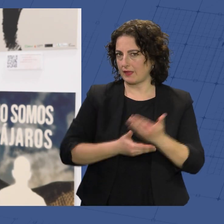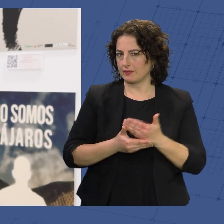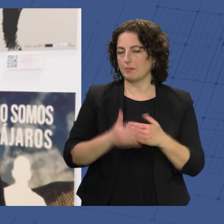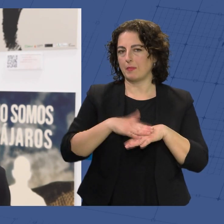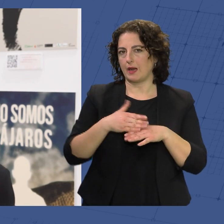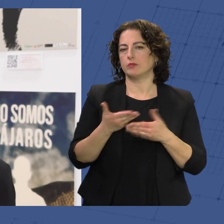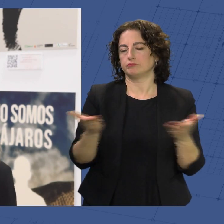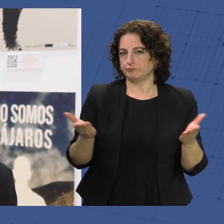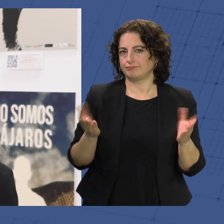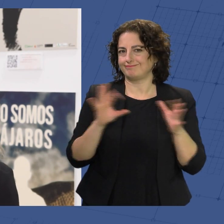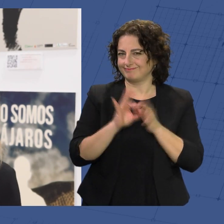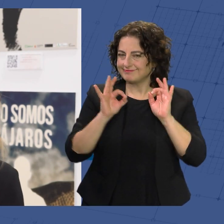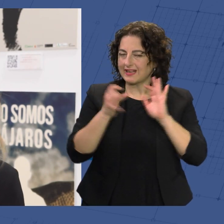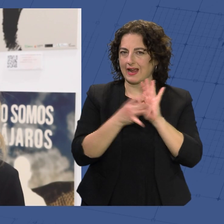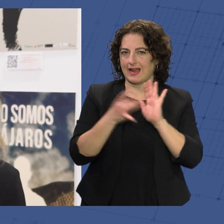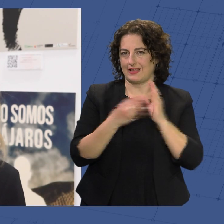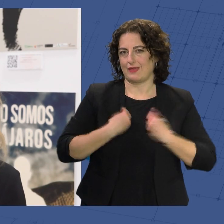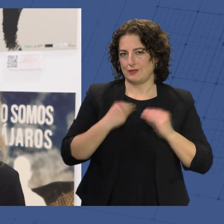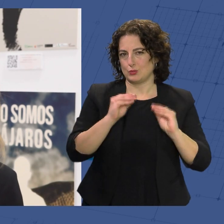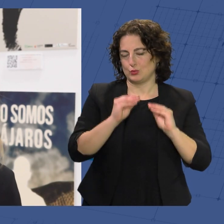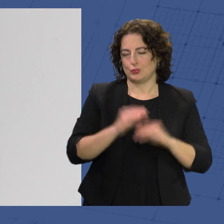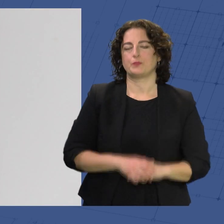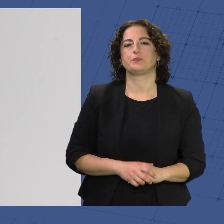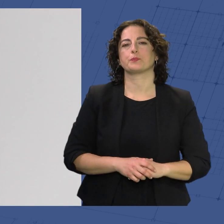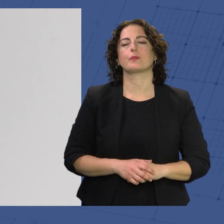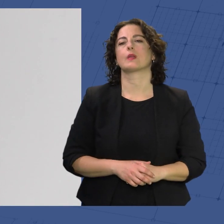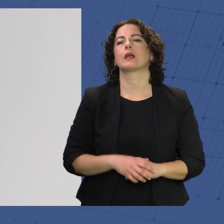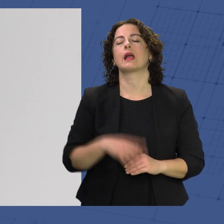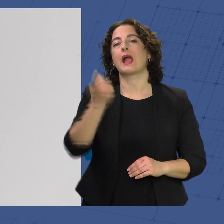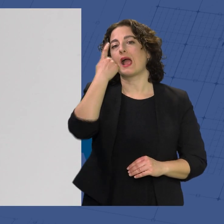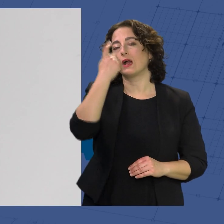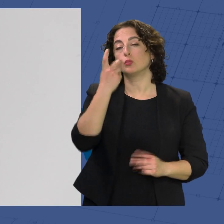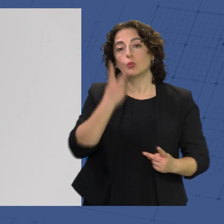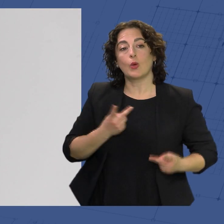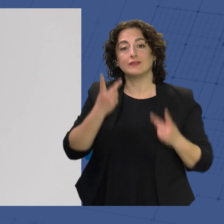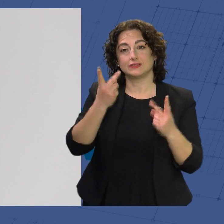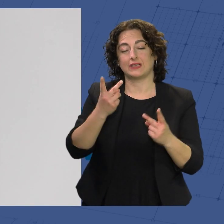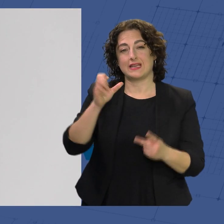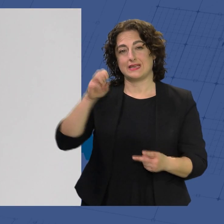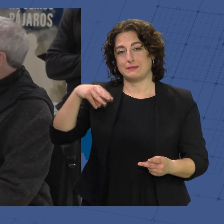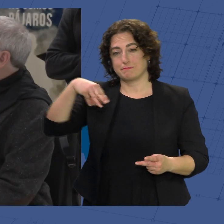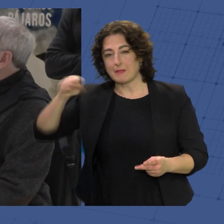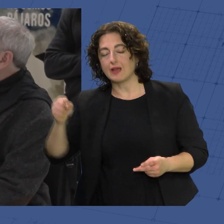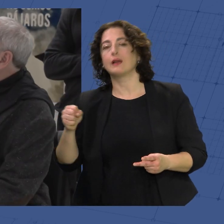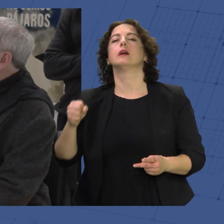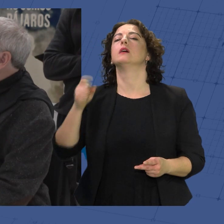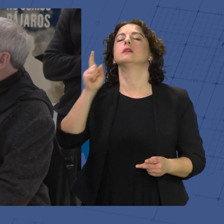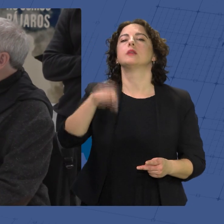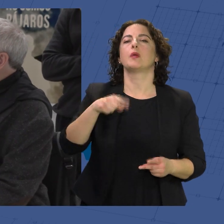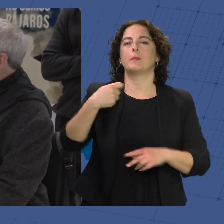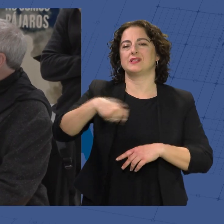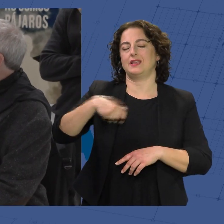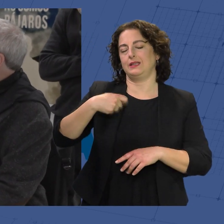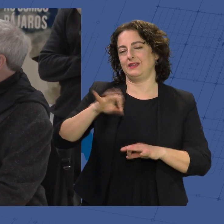trabajar por la calidad de vida de los almerienses. El alumno ha visitado la muestra en la EMMA, acompañado por el presidente de Verdi Blanca, Antonio